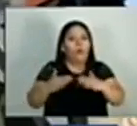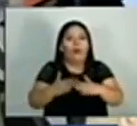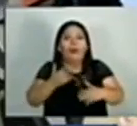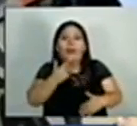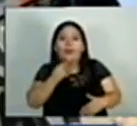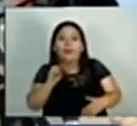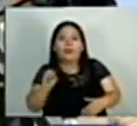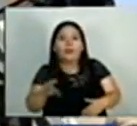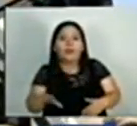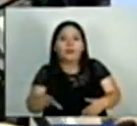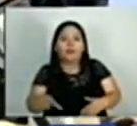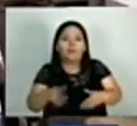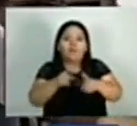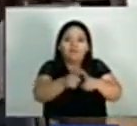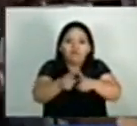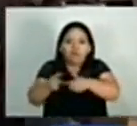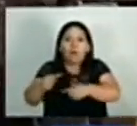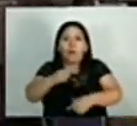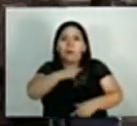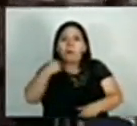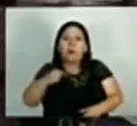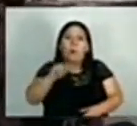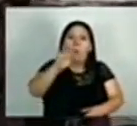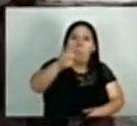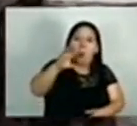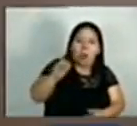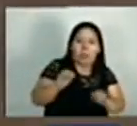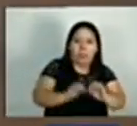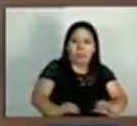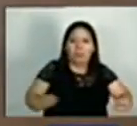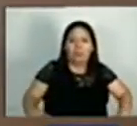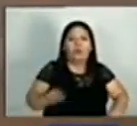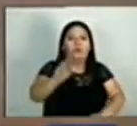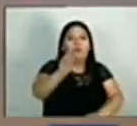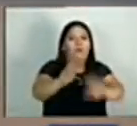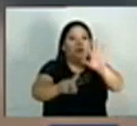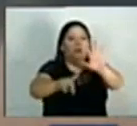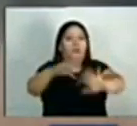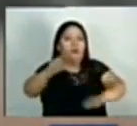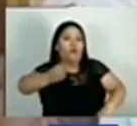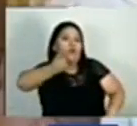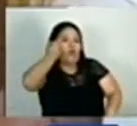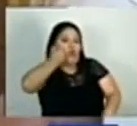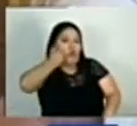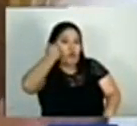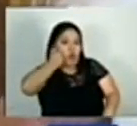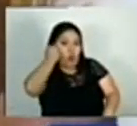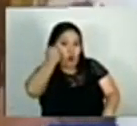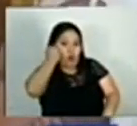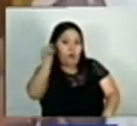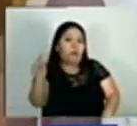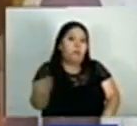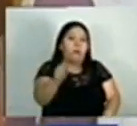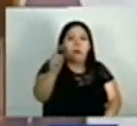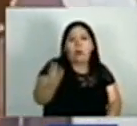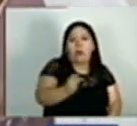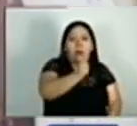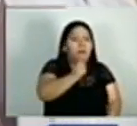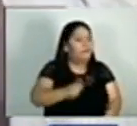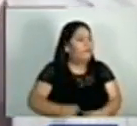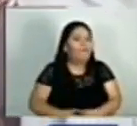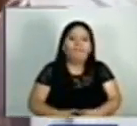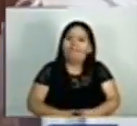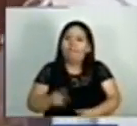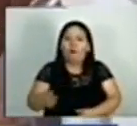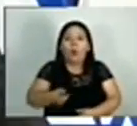de la matanza de 40 bebés o de los 260 jóvenes que estaban asistiendo a un concierto. Al final